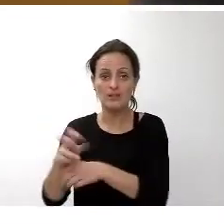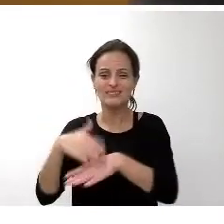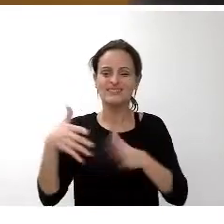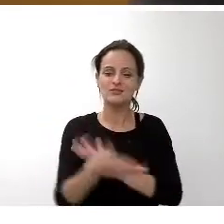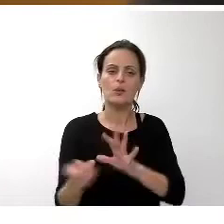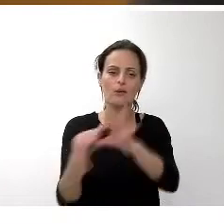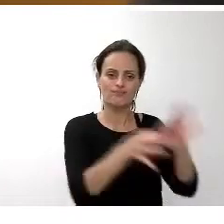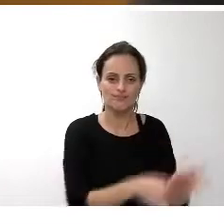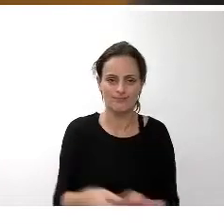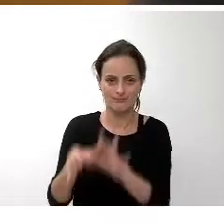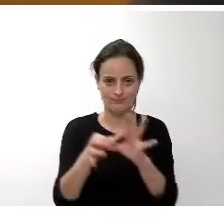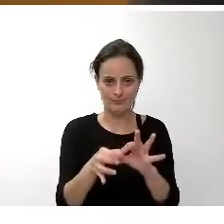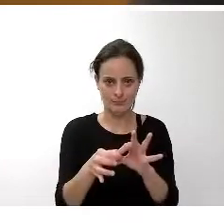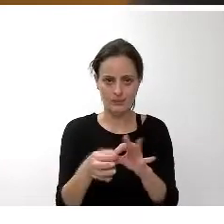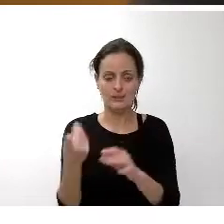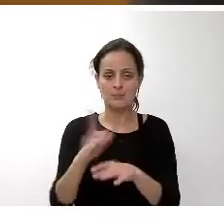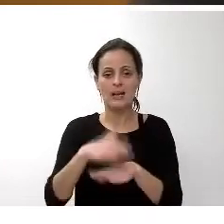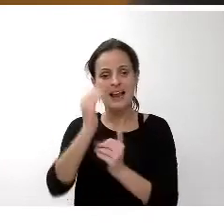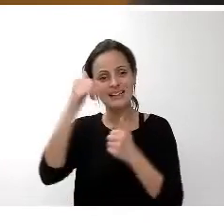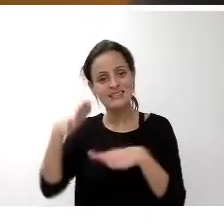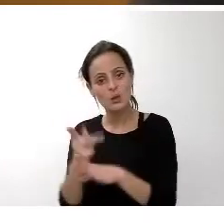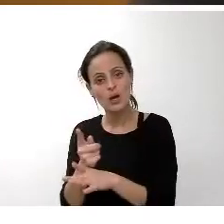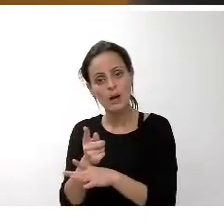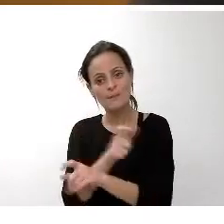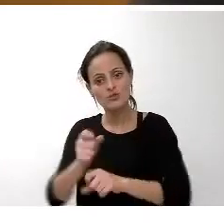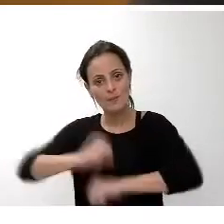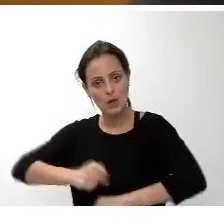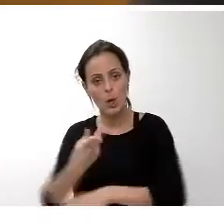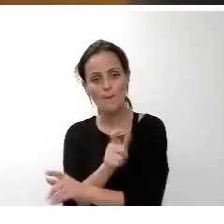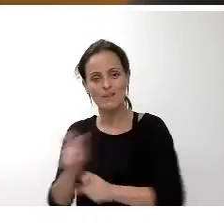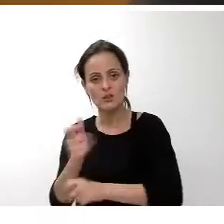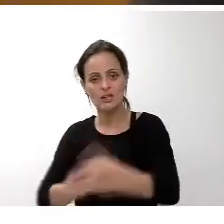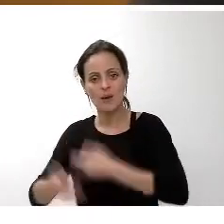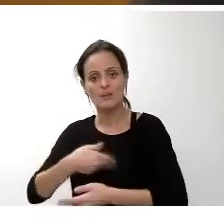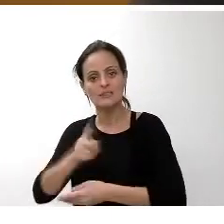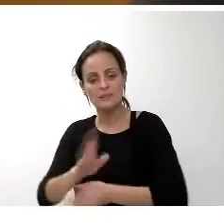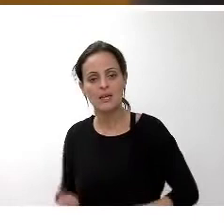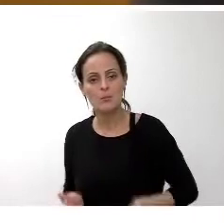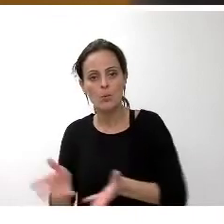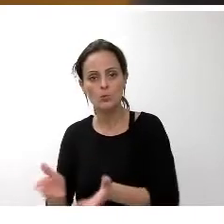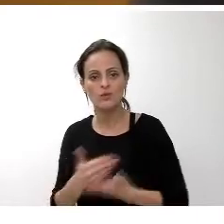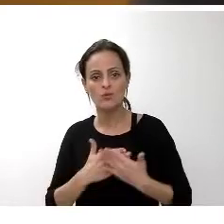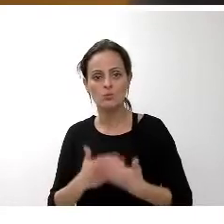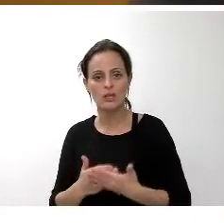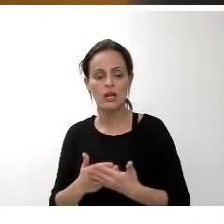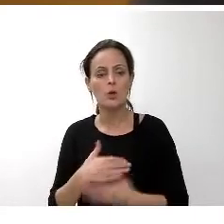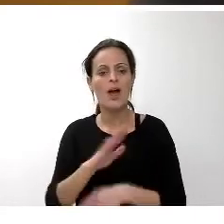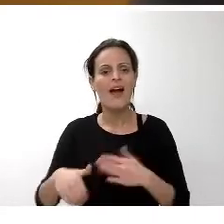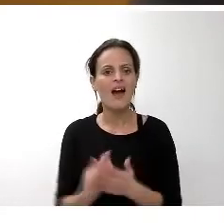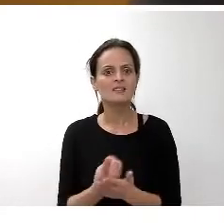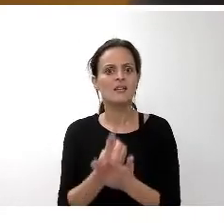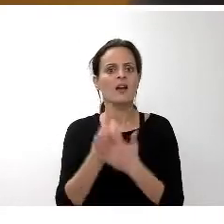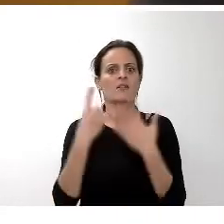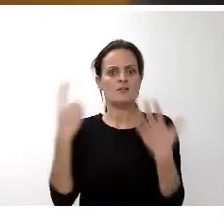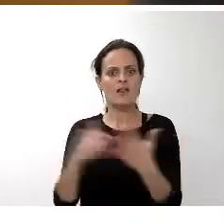la atención a mayores a las personas con discapacidad o el impulso del voluntariado contarán con un presupuesto de más de 6 millones de euros en las cuentas del